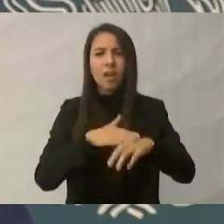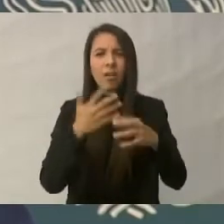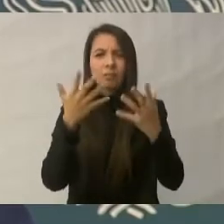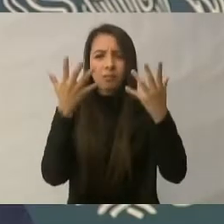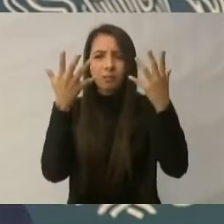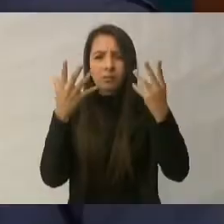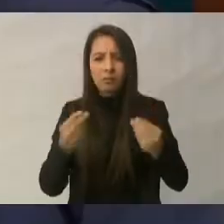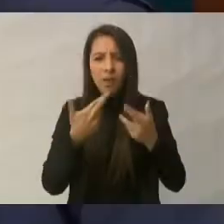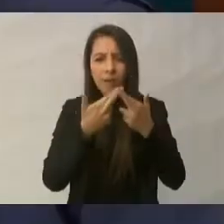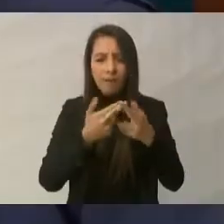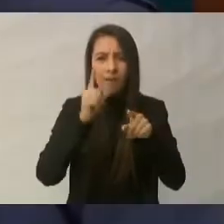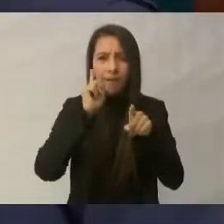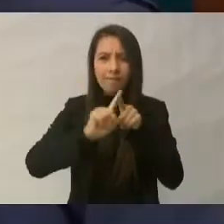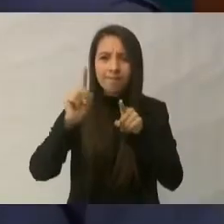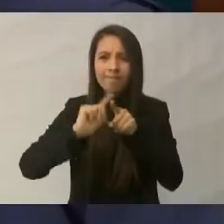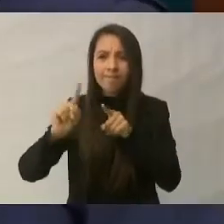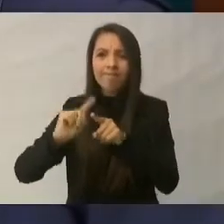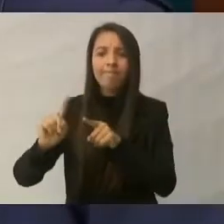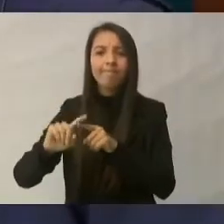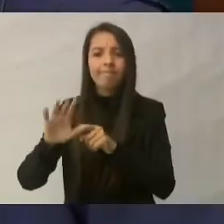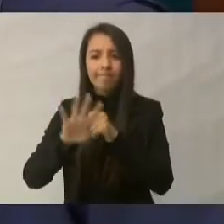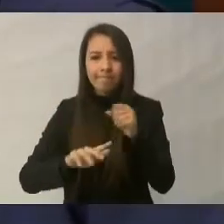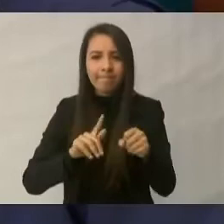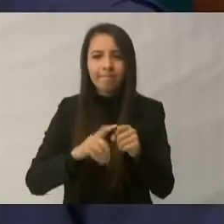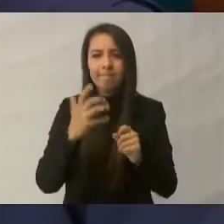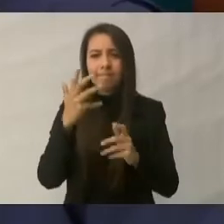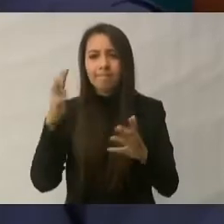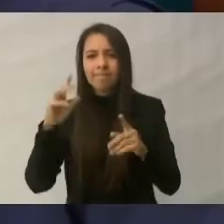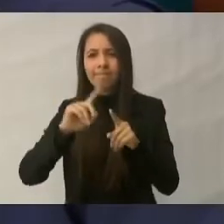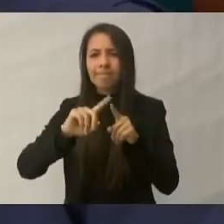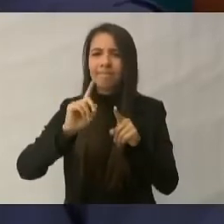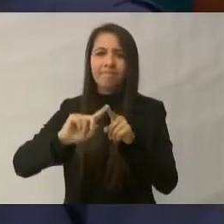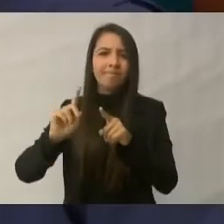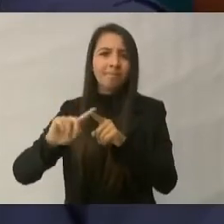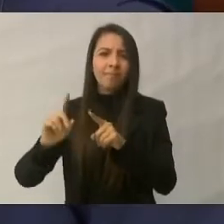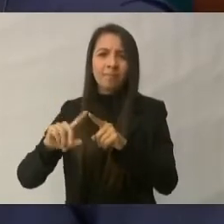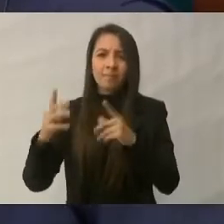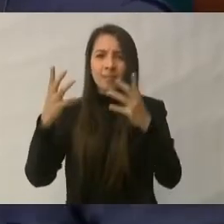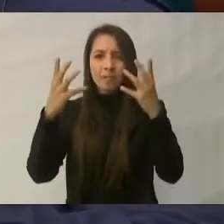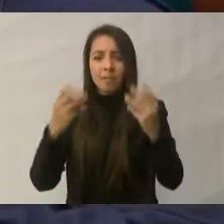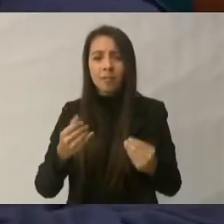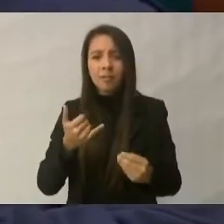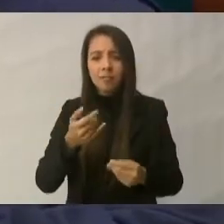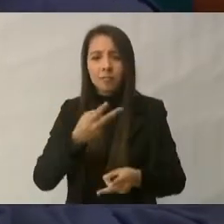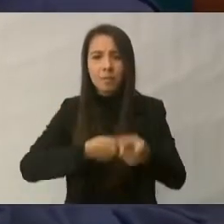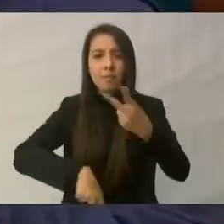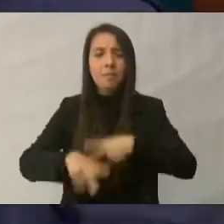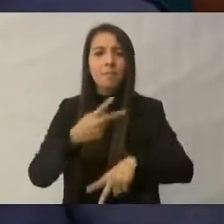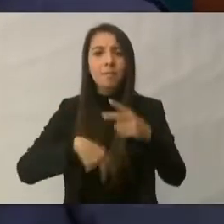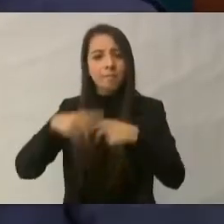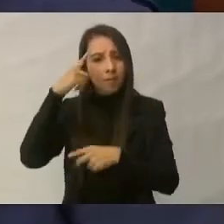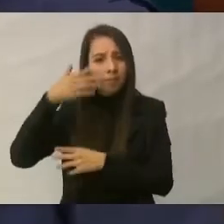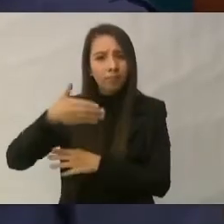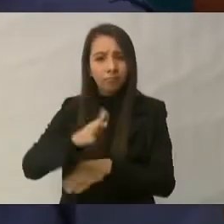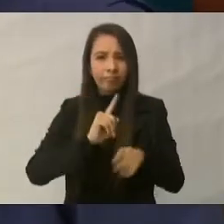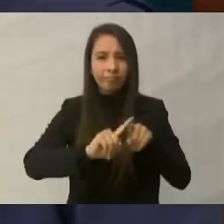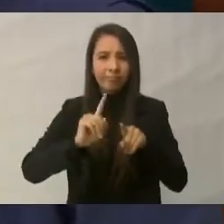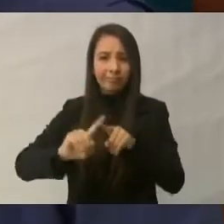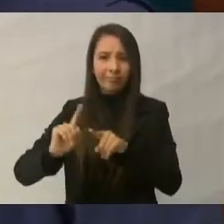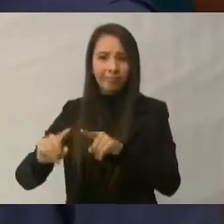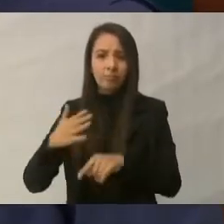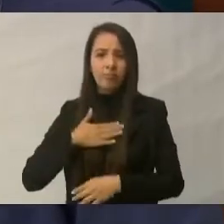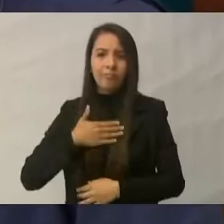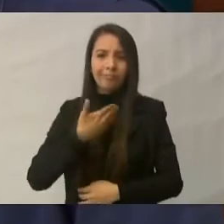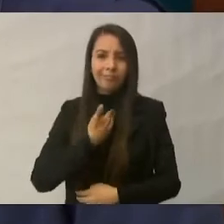biológica en general, pero también en diversidad y capacidad de producción pesquera. Aquí, presidente, en esta